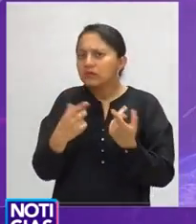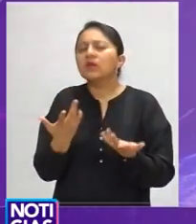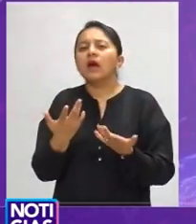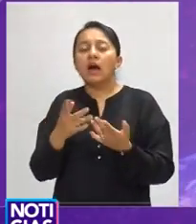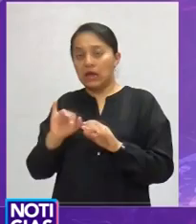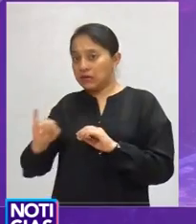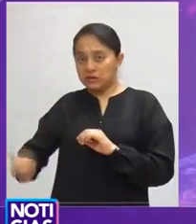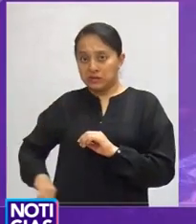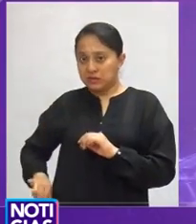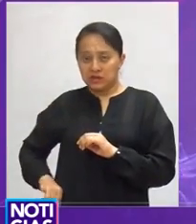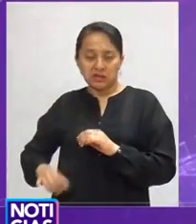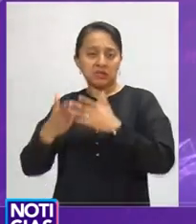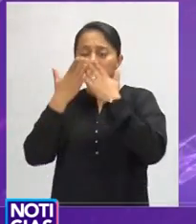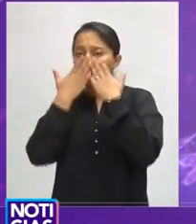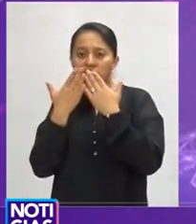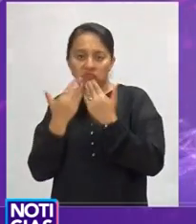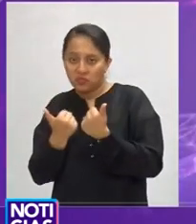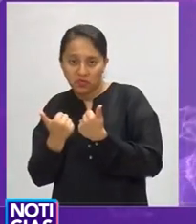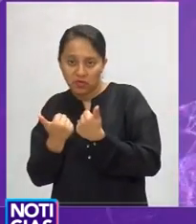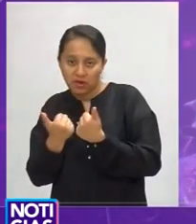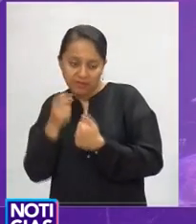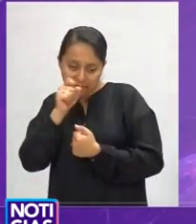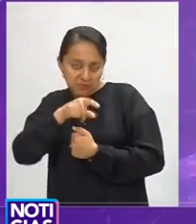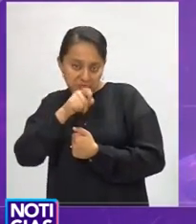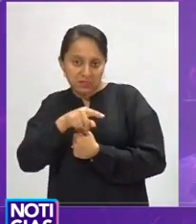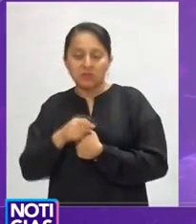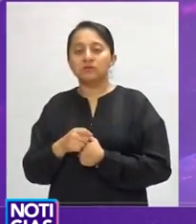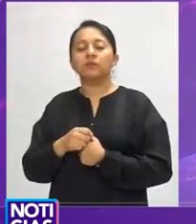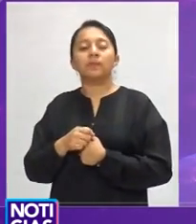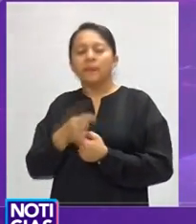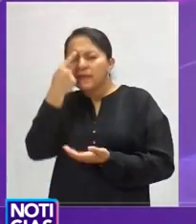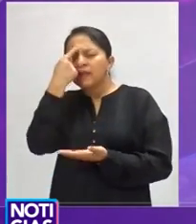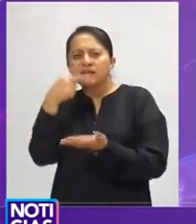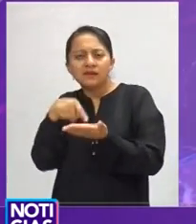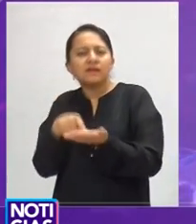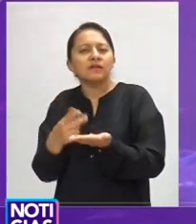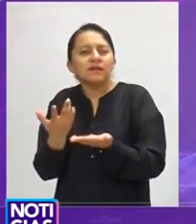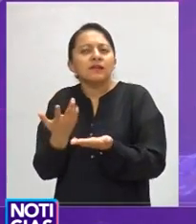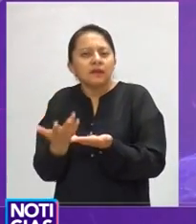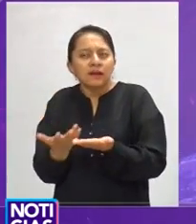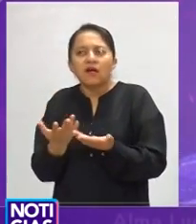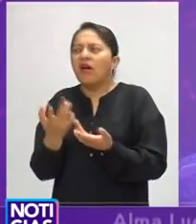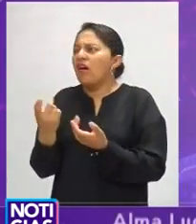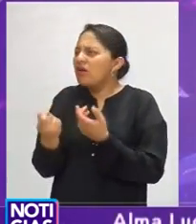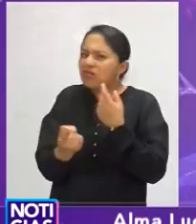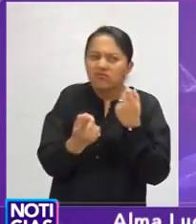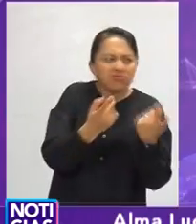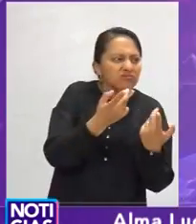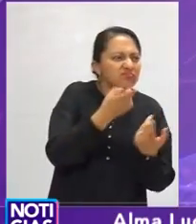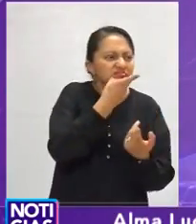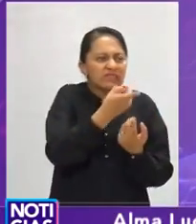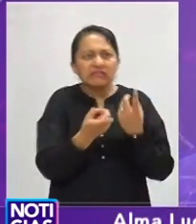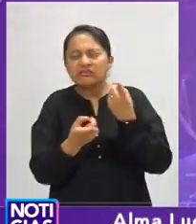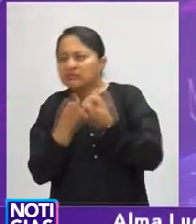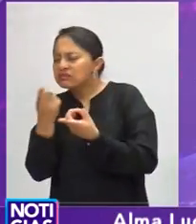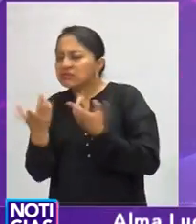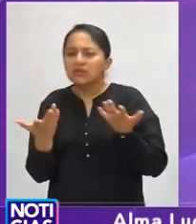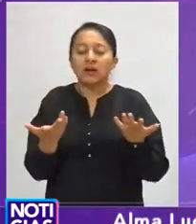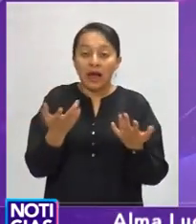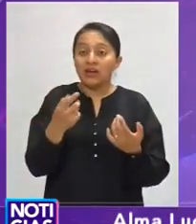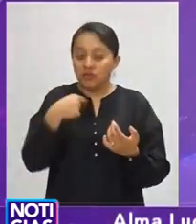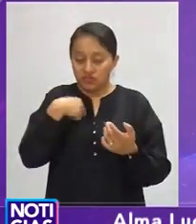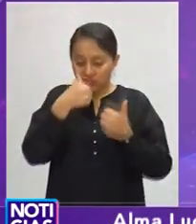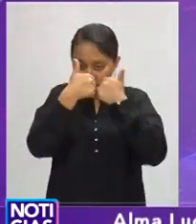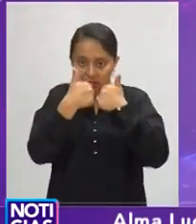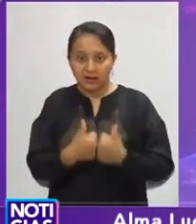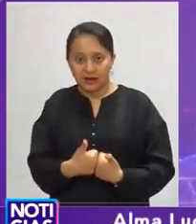respecto de la iniciativa, asegurando que no hay interés de ningún tipo en la misma. Muchos dimes y diretes. Estoy aquí precisamente para poder